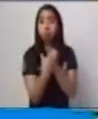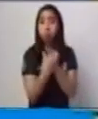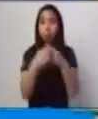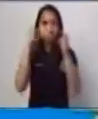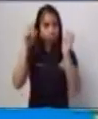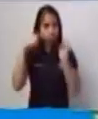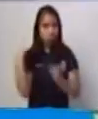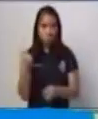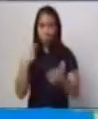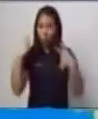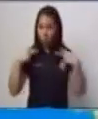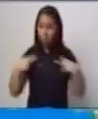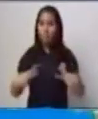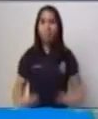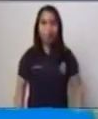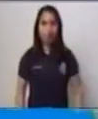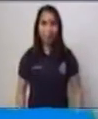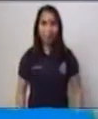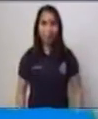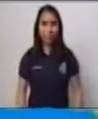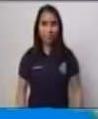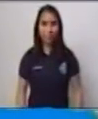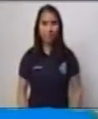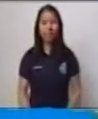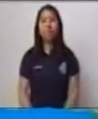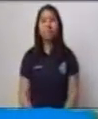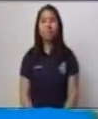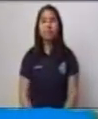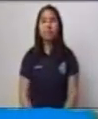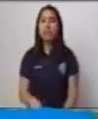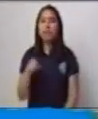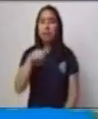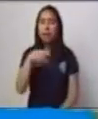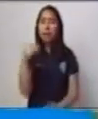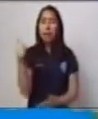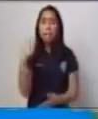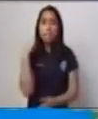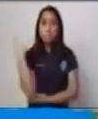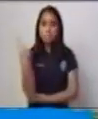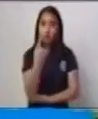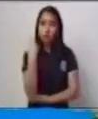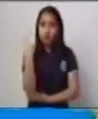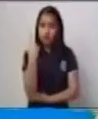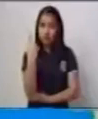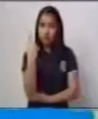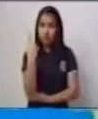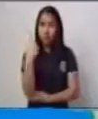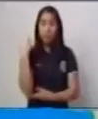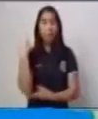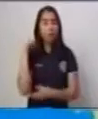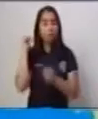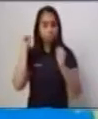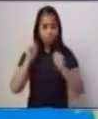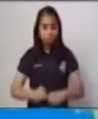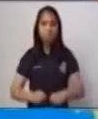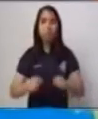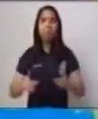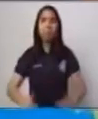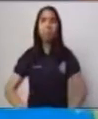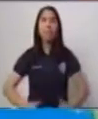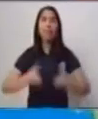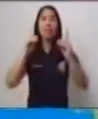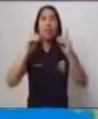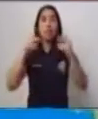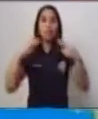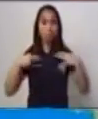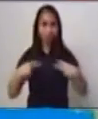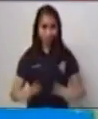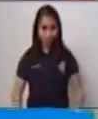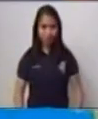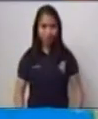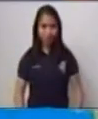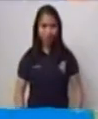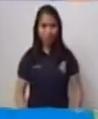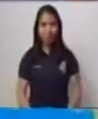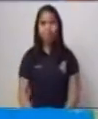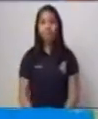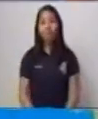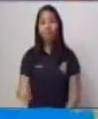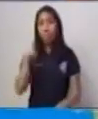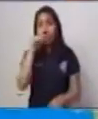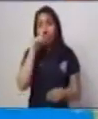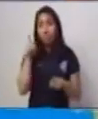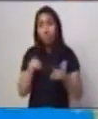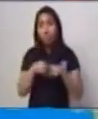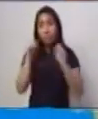puede ser visto para el desarrollo completo de un todo, de un nombre. Las composiciones